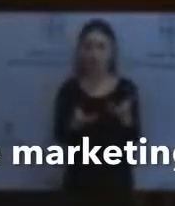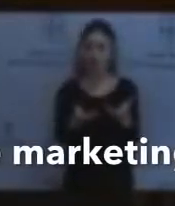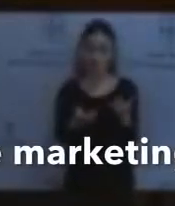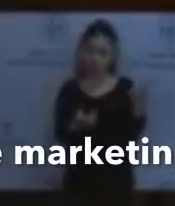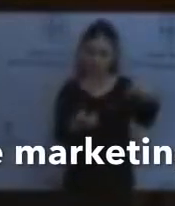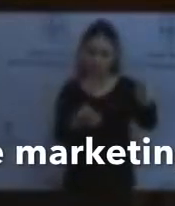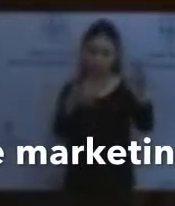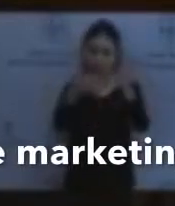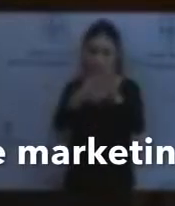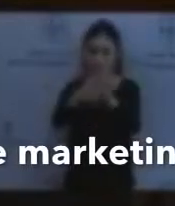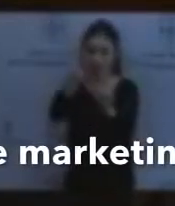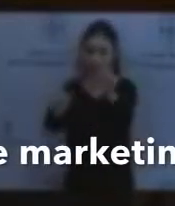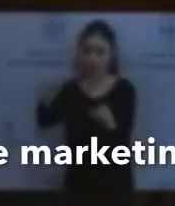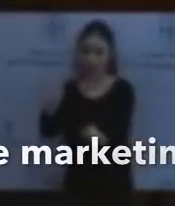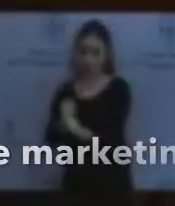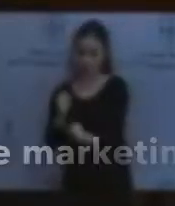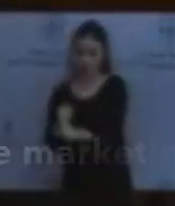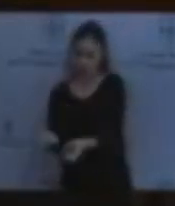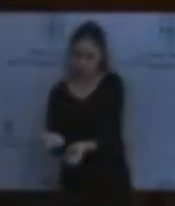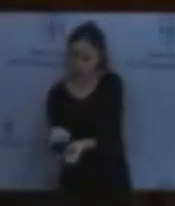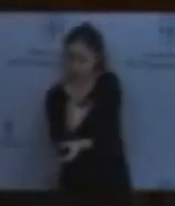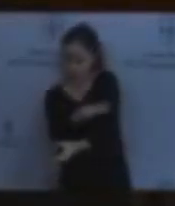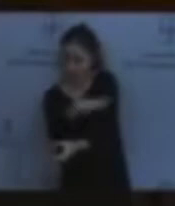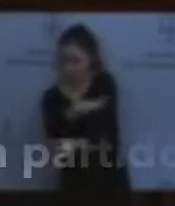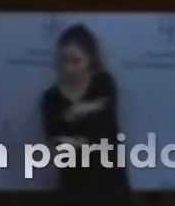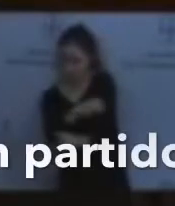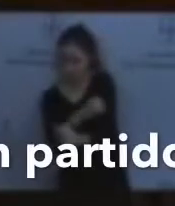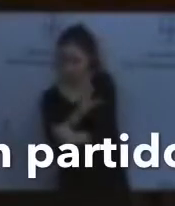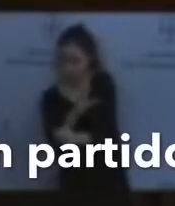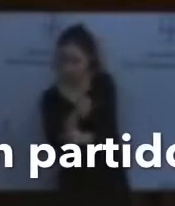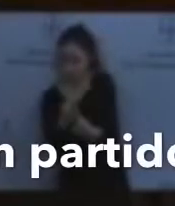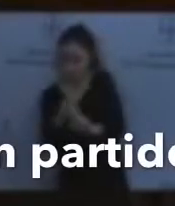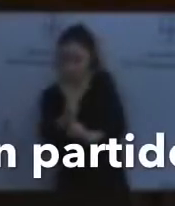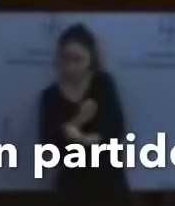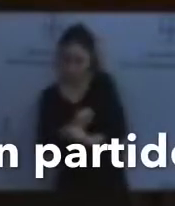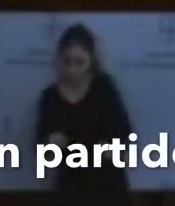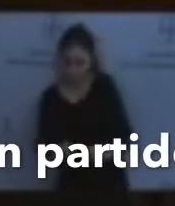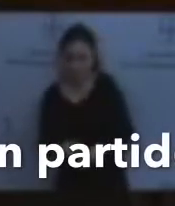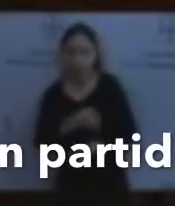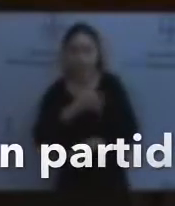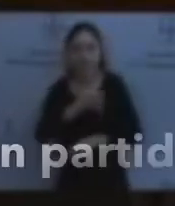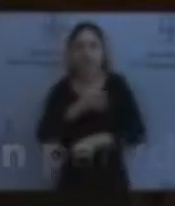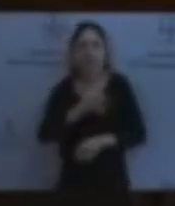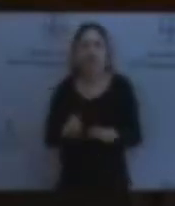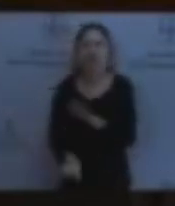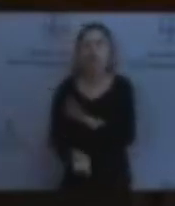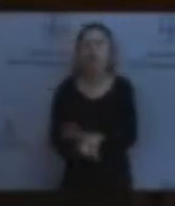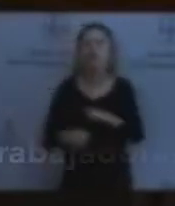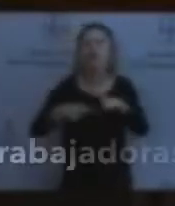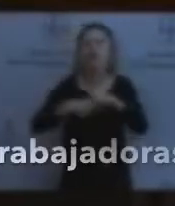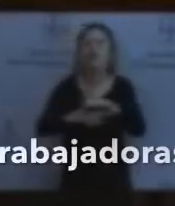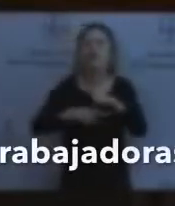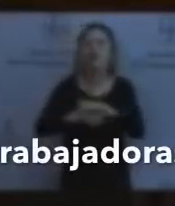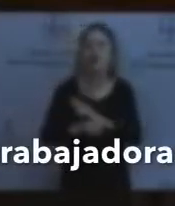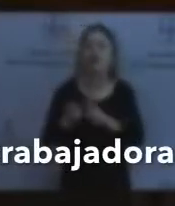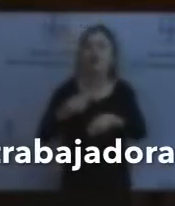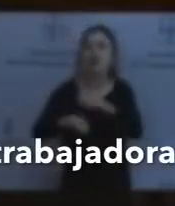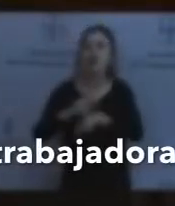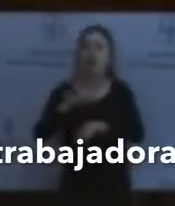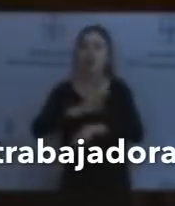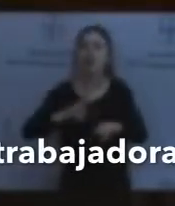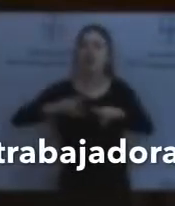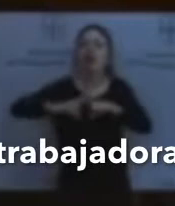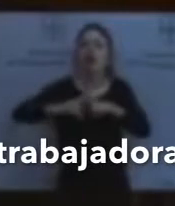de clase no se crearon en una operación de marketing ni como herramientas al servicio de un partido político sino que fueron la